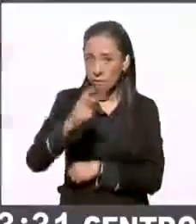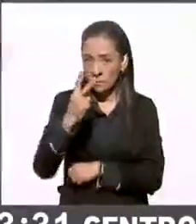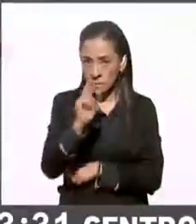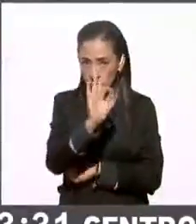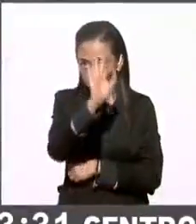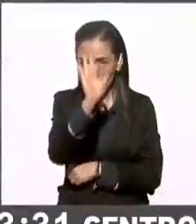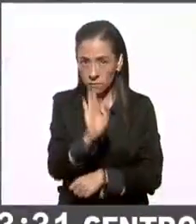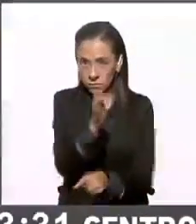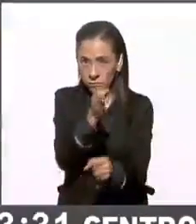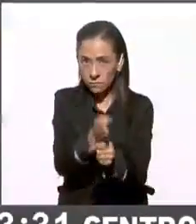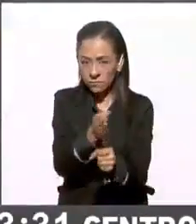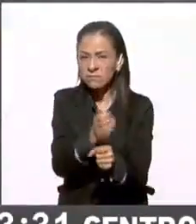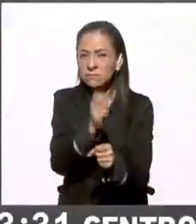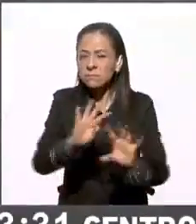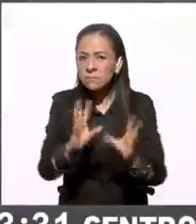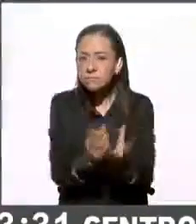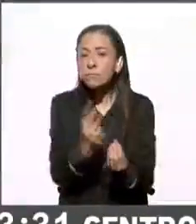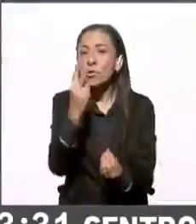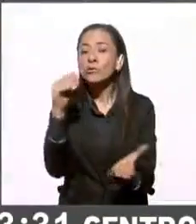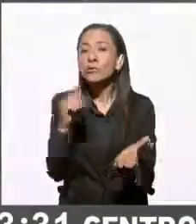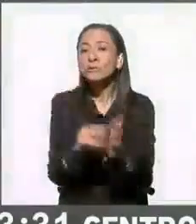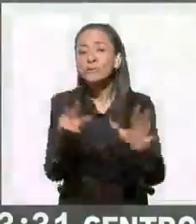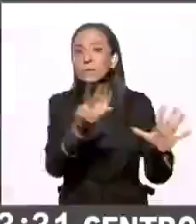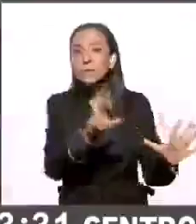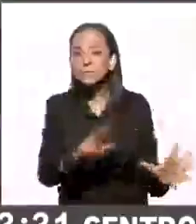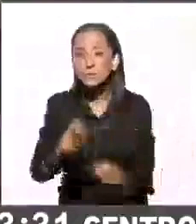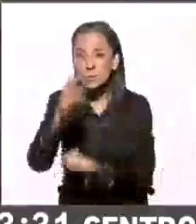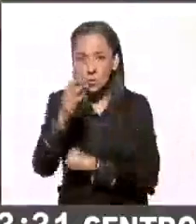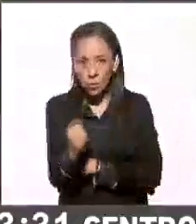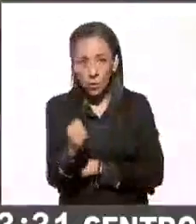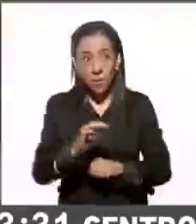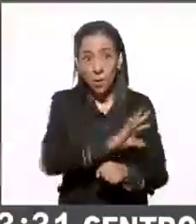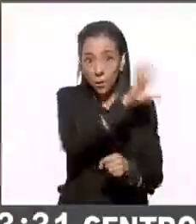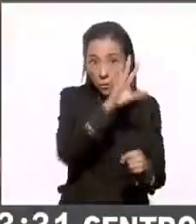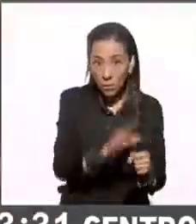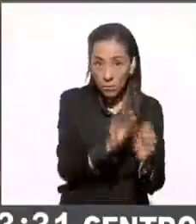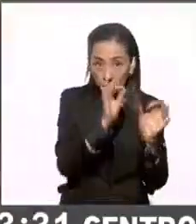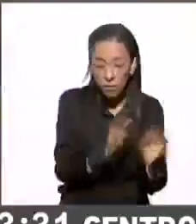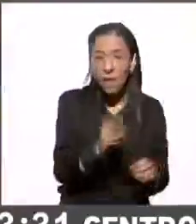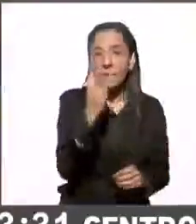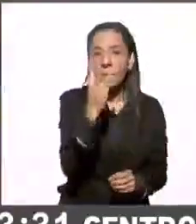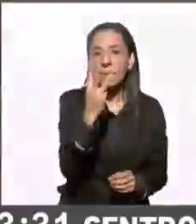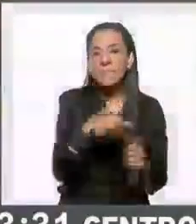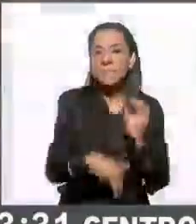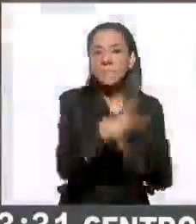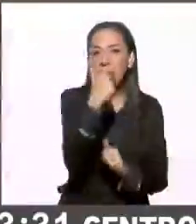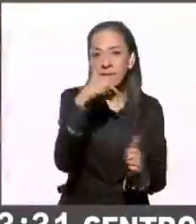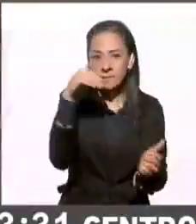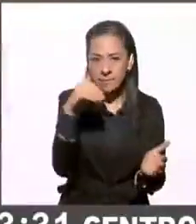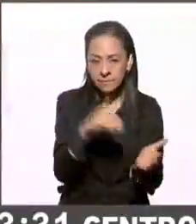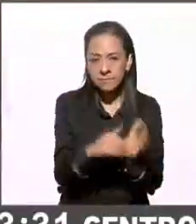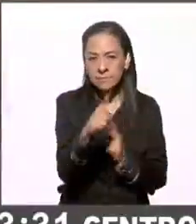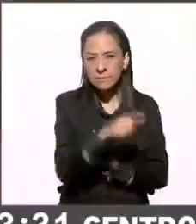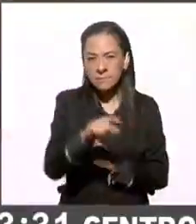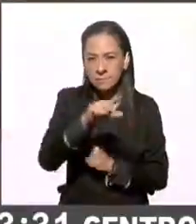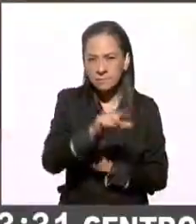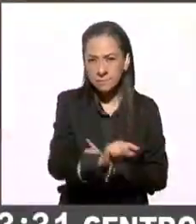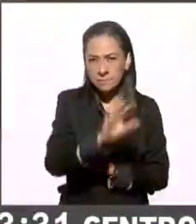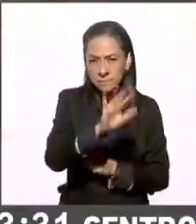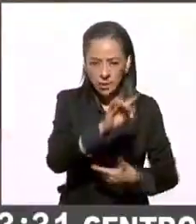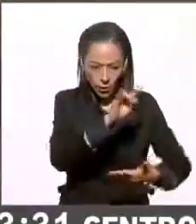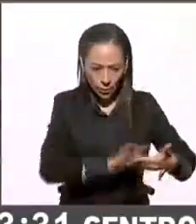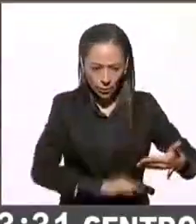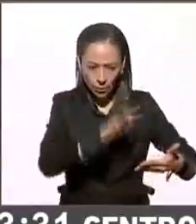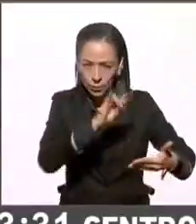reflejan 2.809 actas de 13.000, es alrededor de 13.175 actas, entonces es una muestra